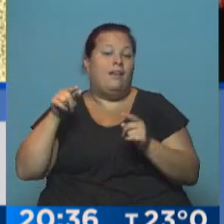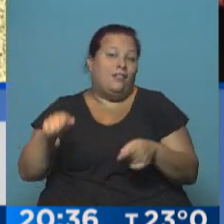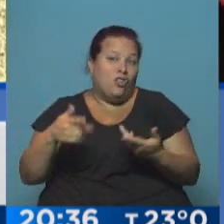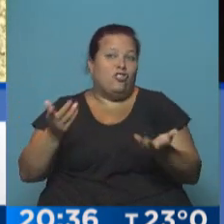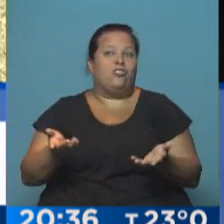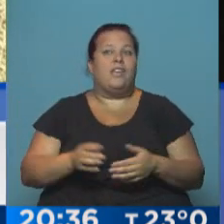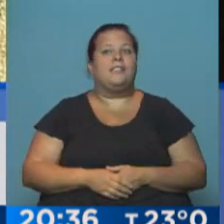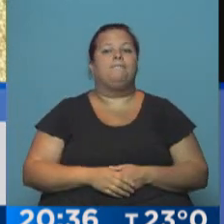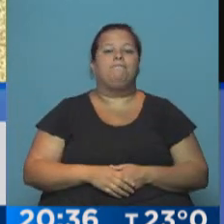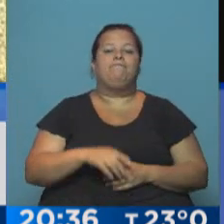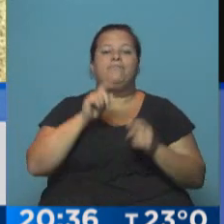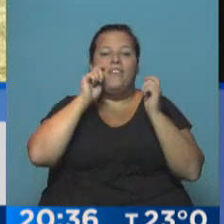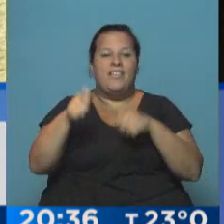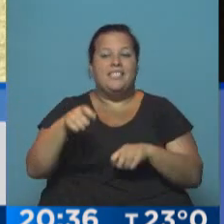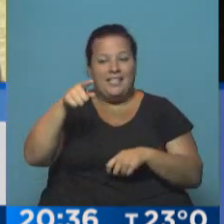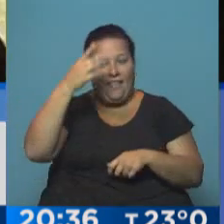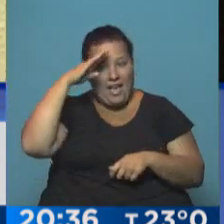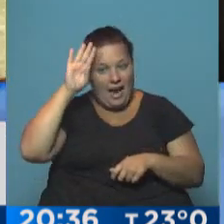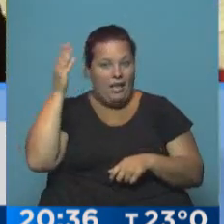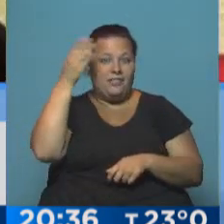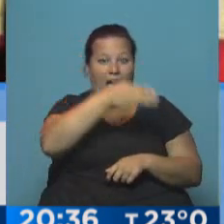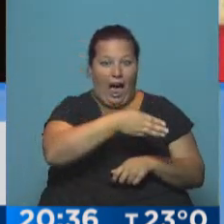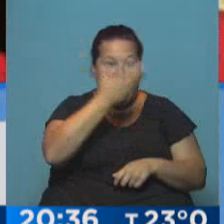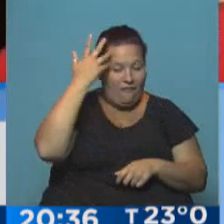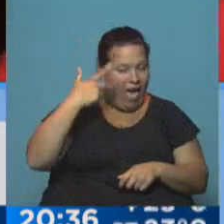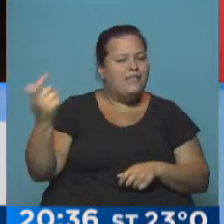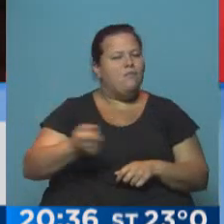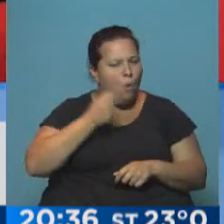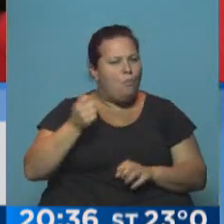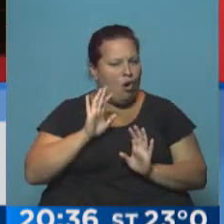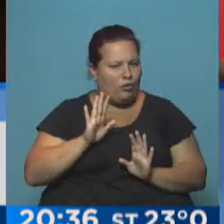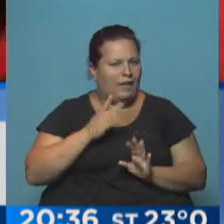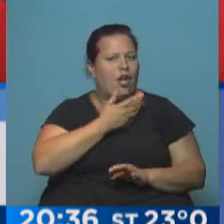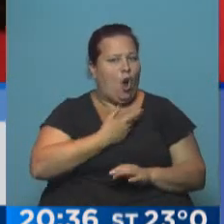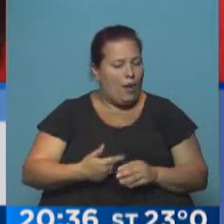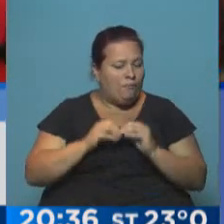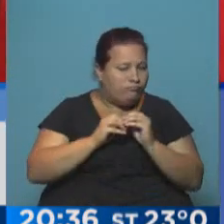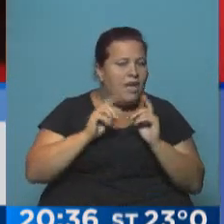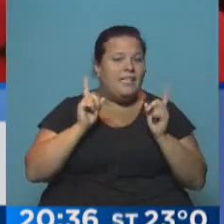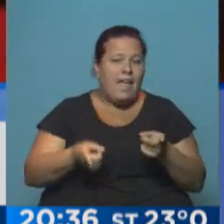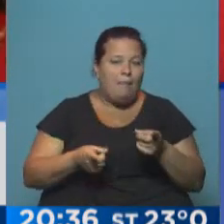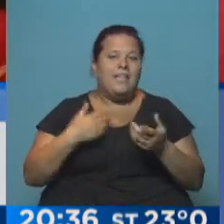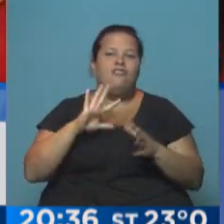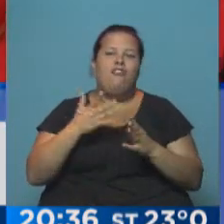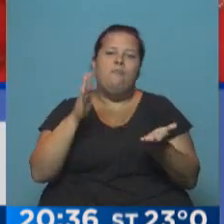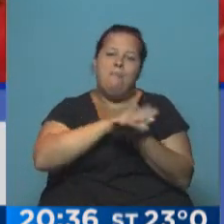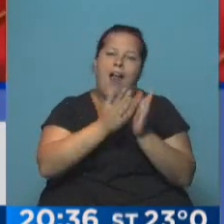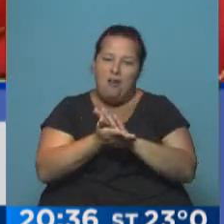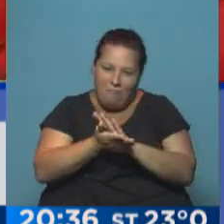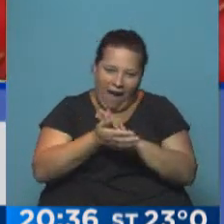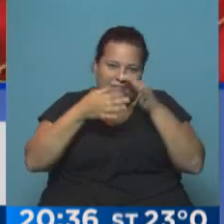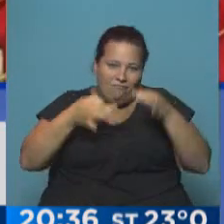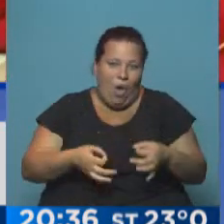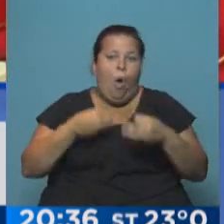sentido, la visita de Raúl Castro a Francia es muy importante de lo diplomático y además es devolución de gentileza, ya que hablamos de